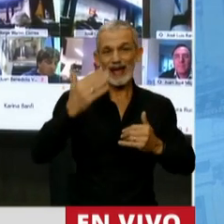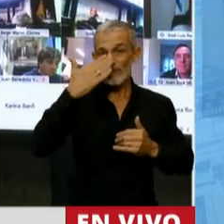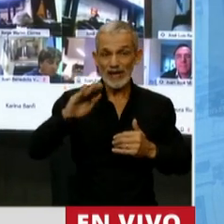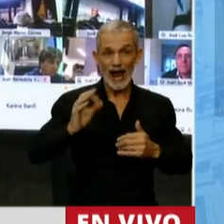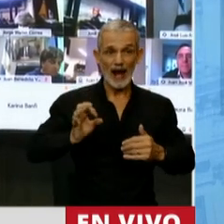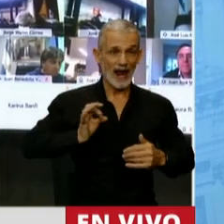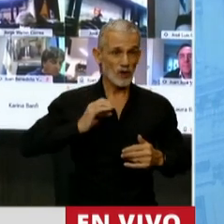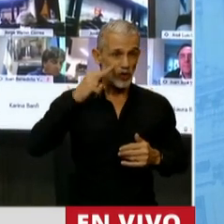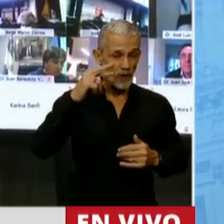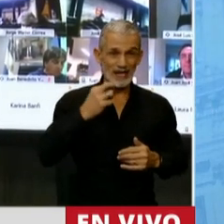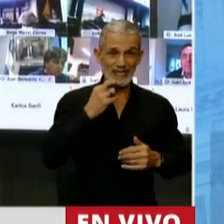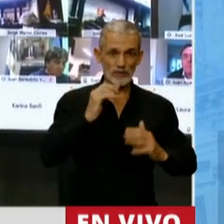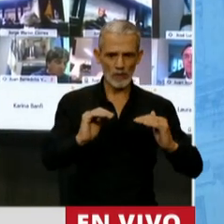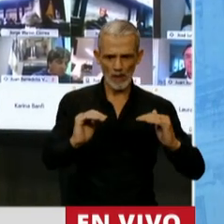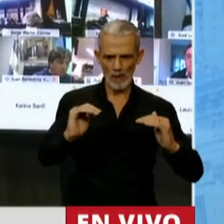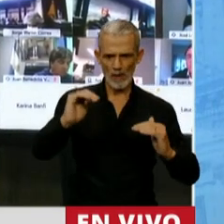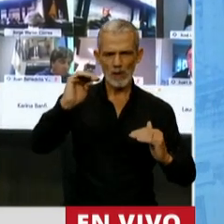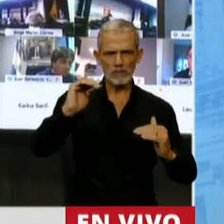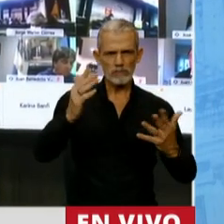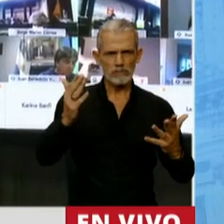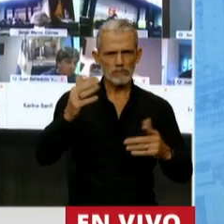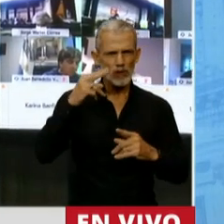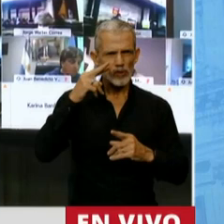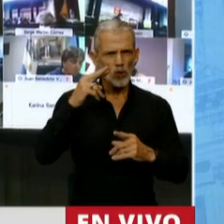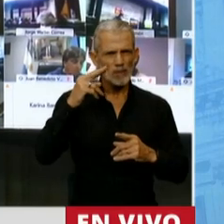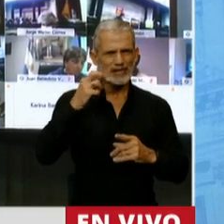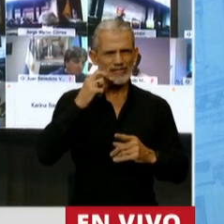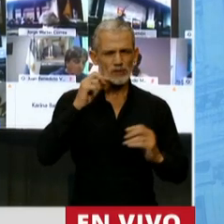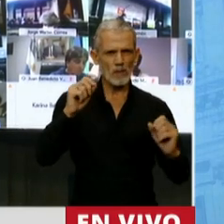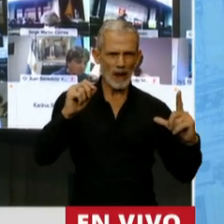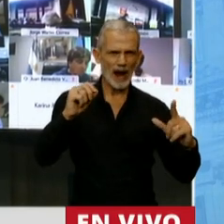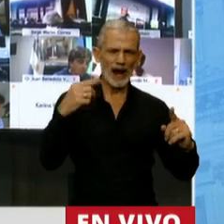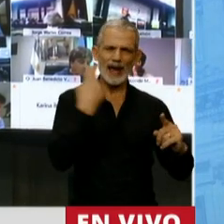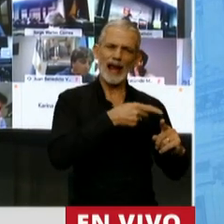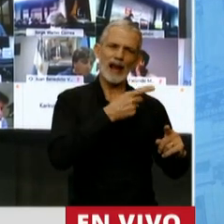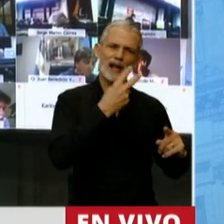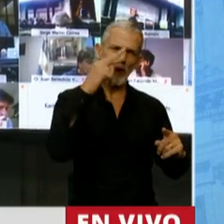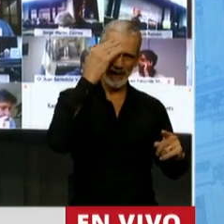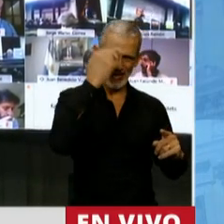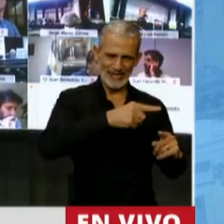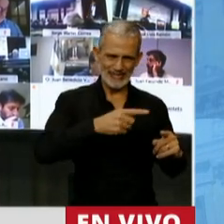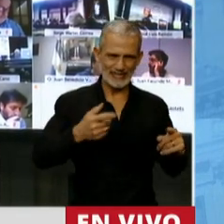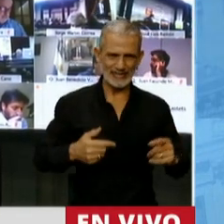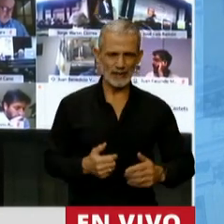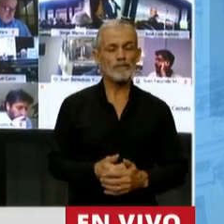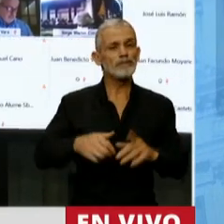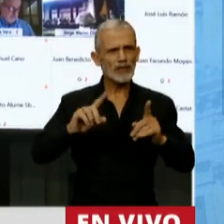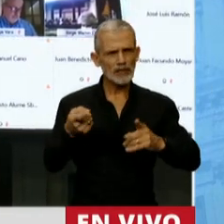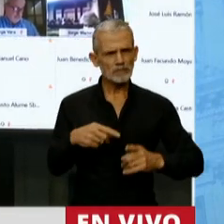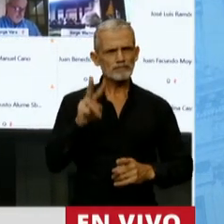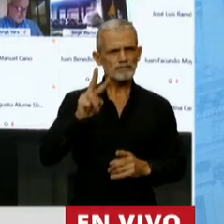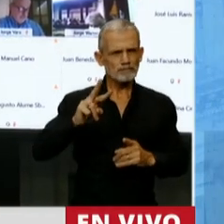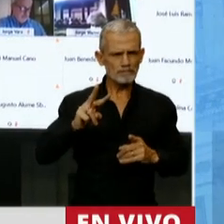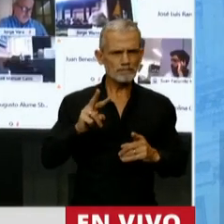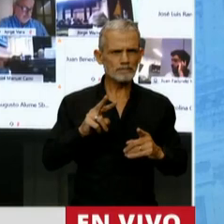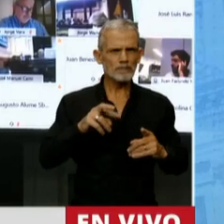el 2019 más alto que el del 2015. También tendríamos que decir que observamos una